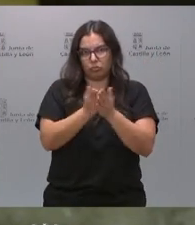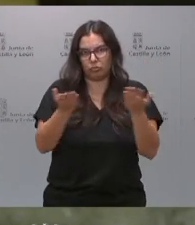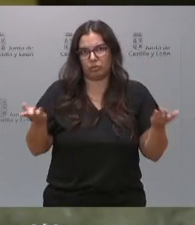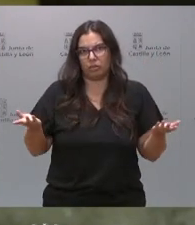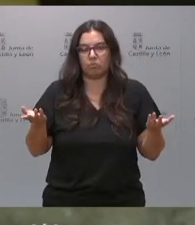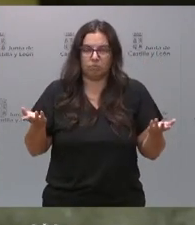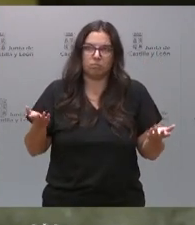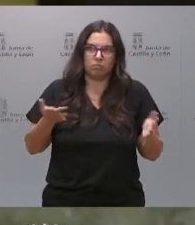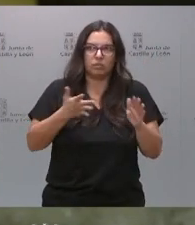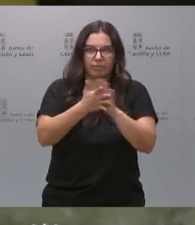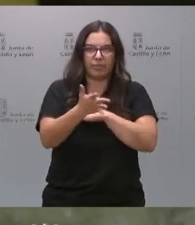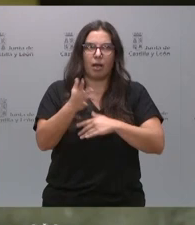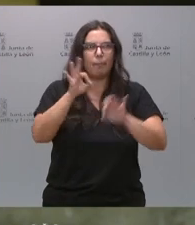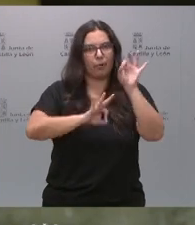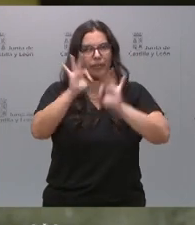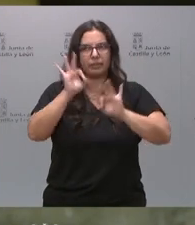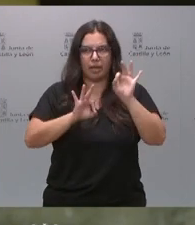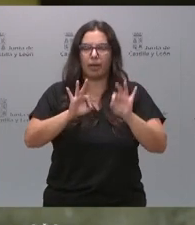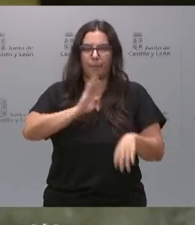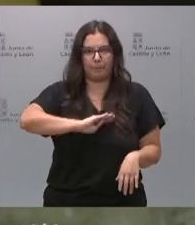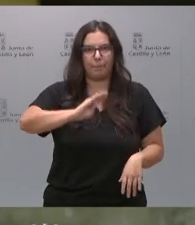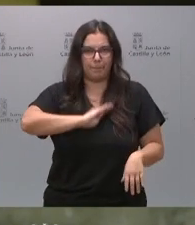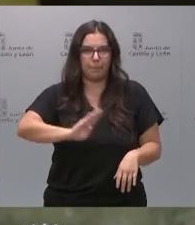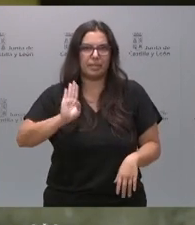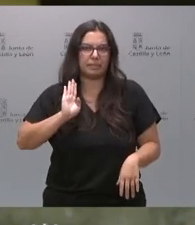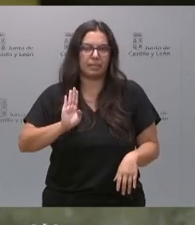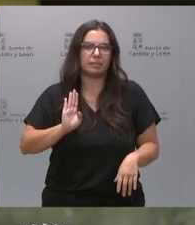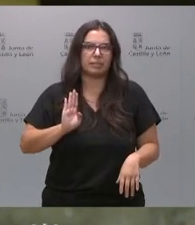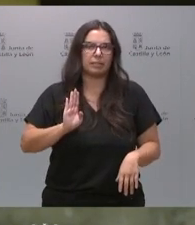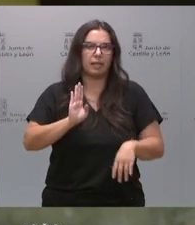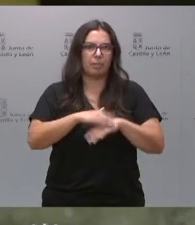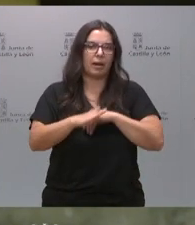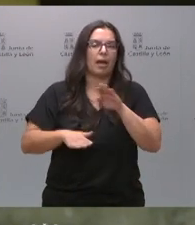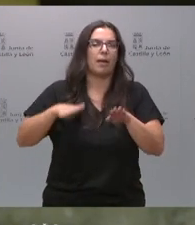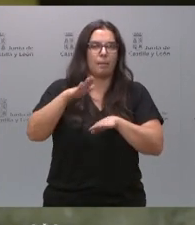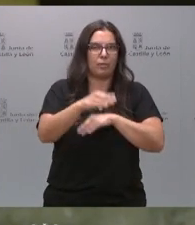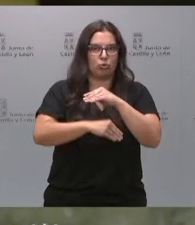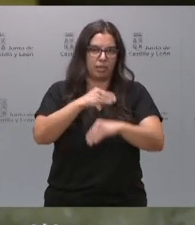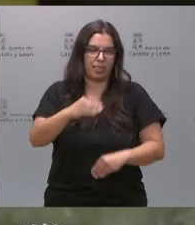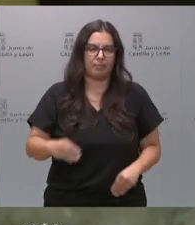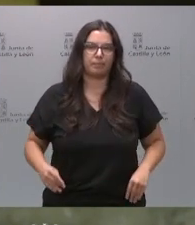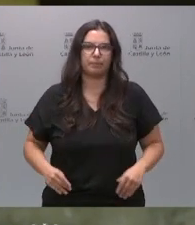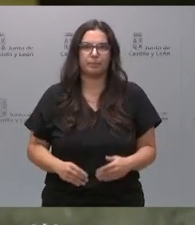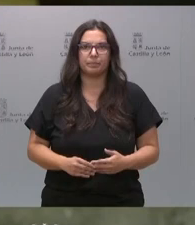Estamos hablando de un porcentaje muy importante el paso que se da en este sentido.